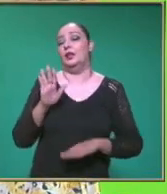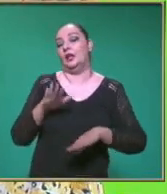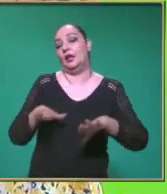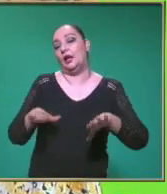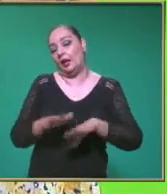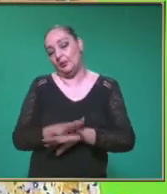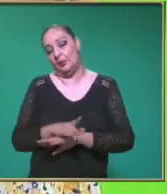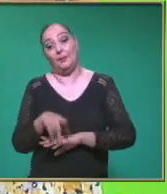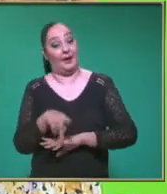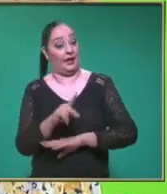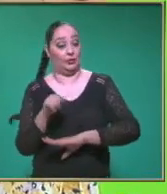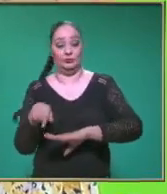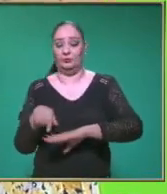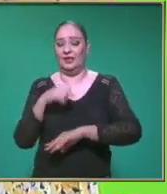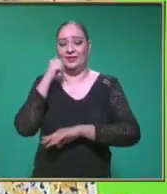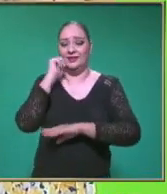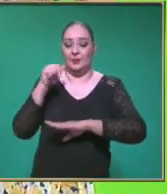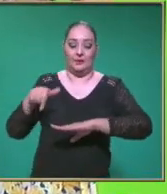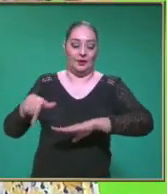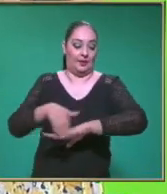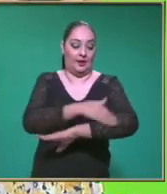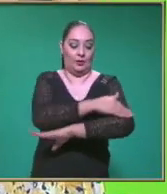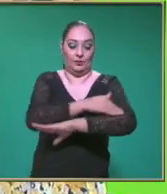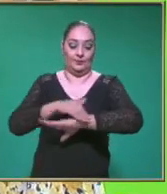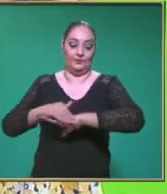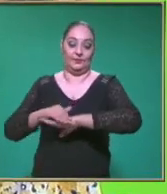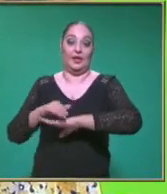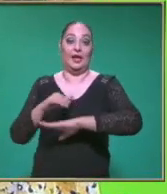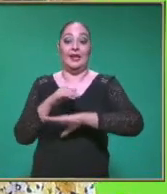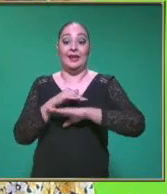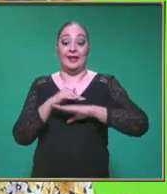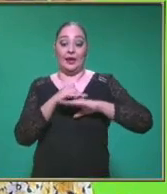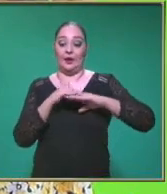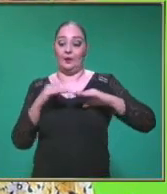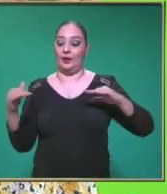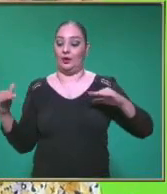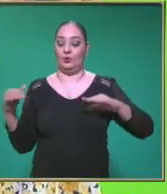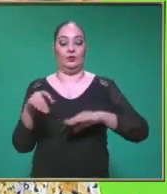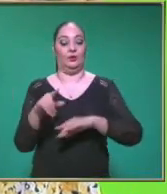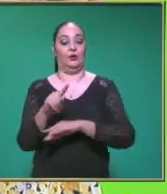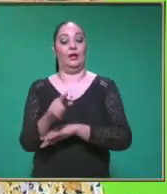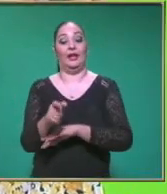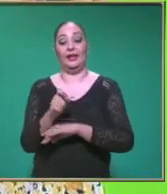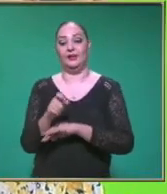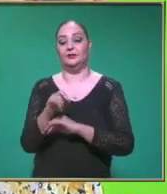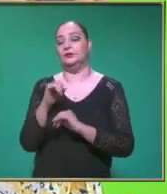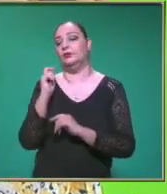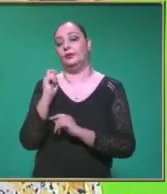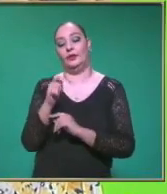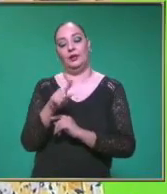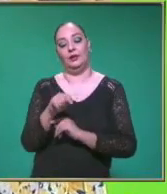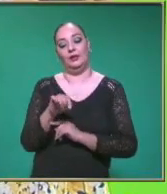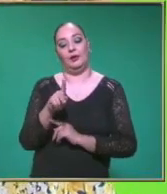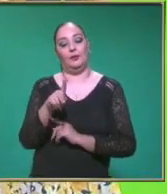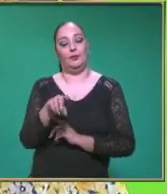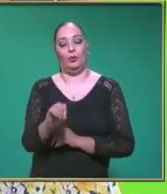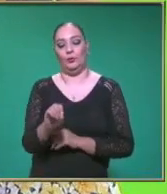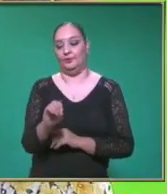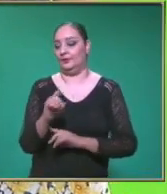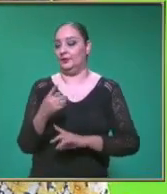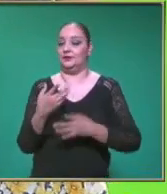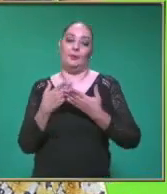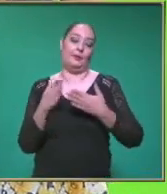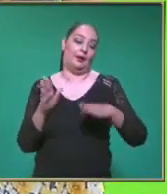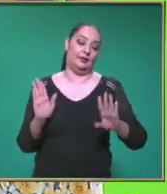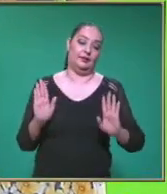gráfica Pero por regular Siempre el tiempo Más bien Siempre el tiempo Sigue recorriendo Sigue avanzando Es una variable independiente